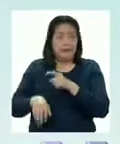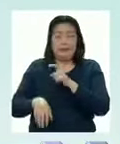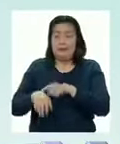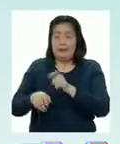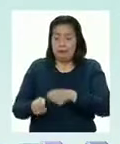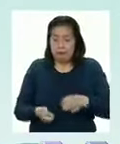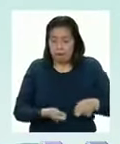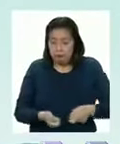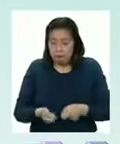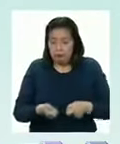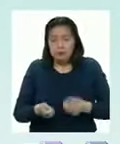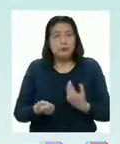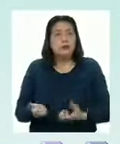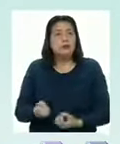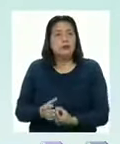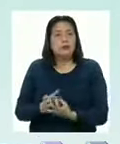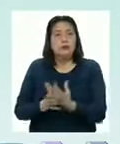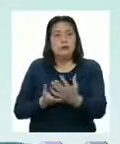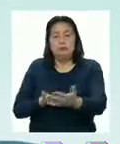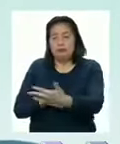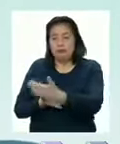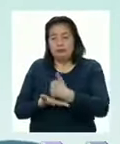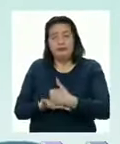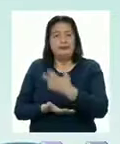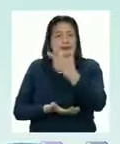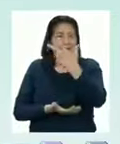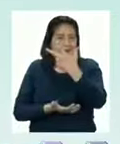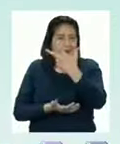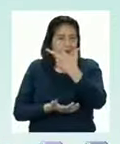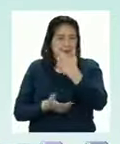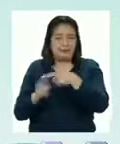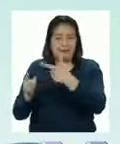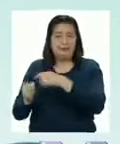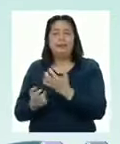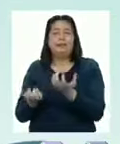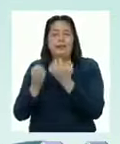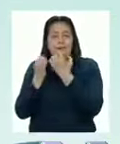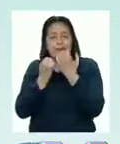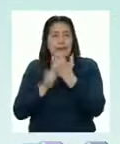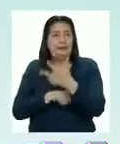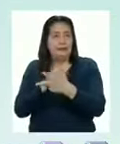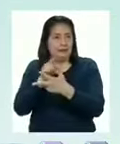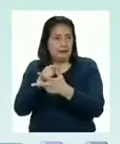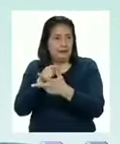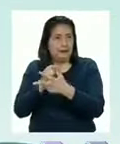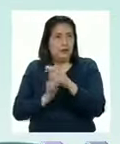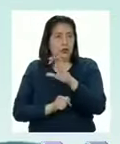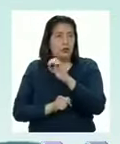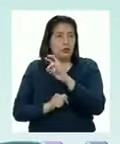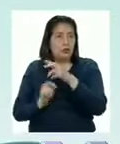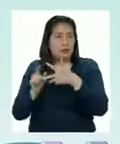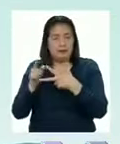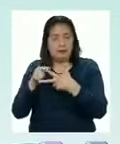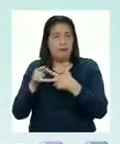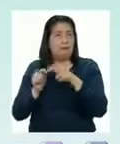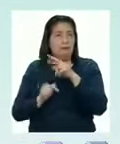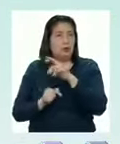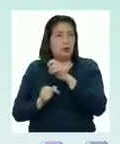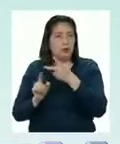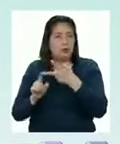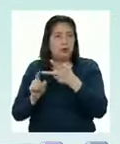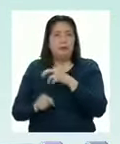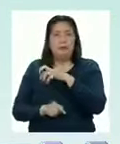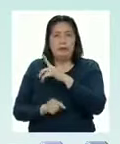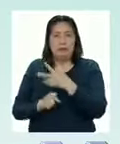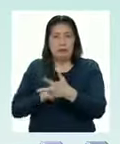el periodo de cosecha se han producido tres tipos de maíz Chulpi, morocho y paro Del